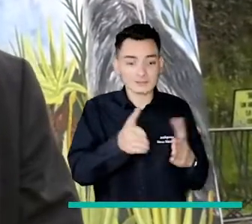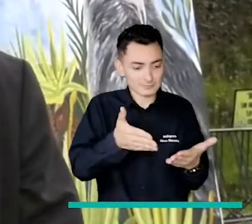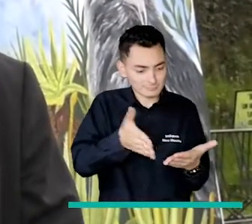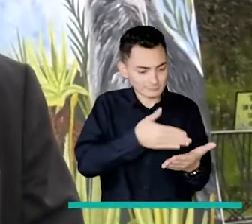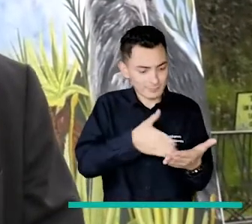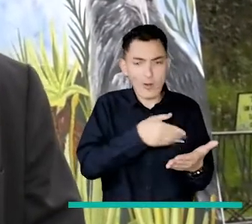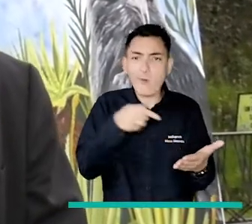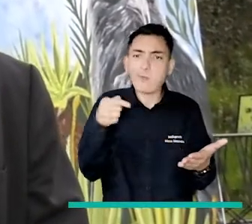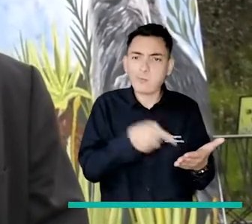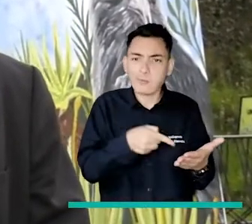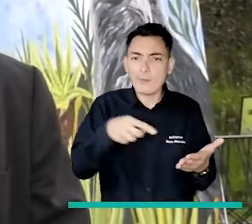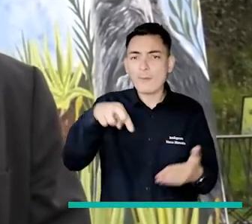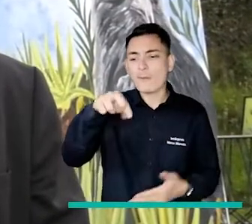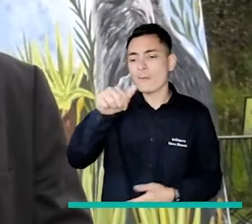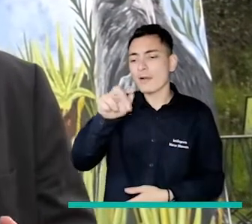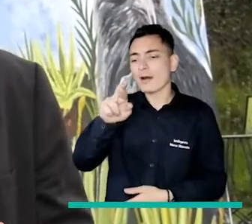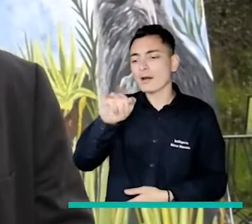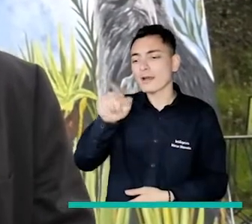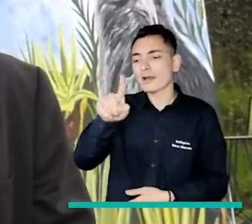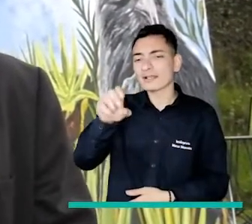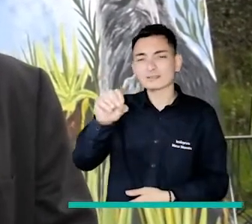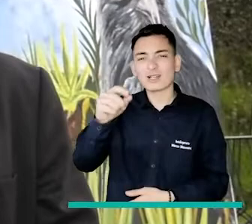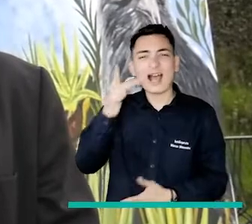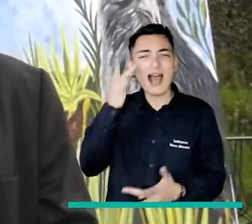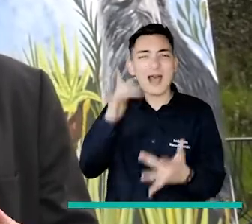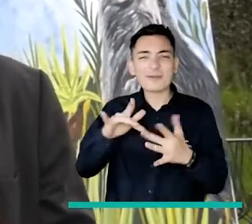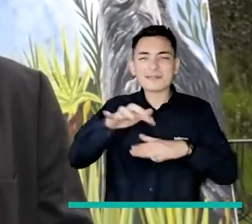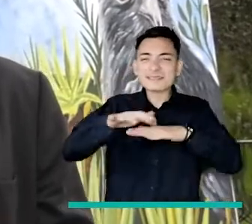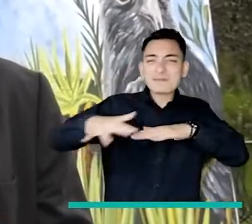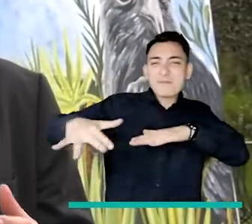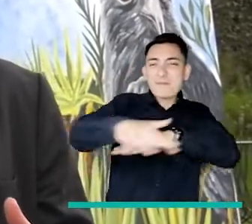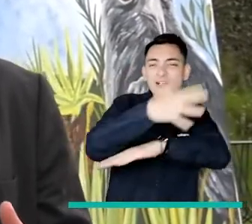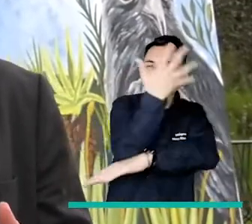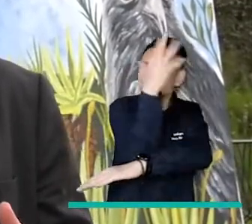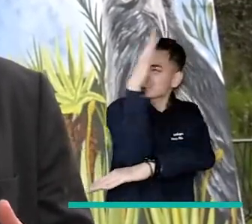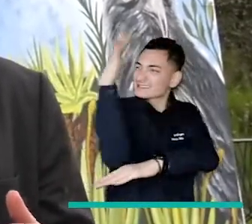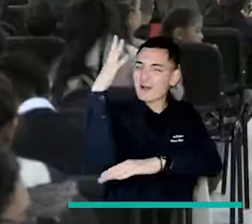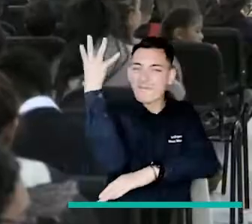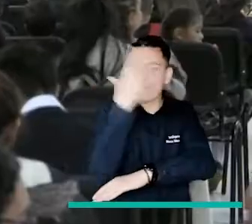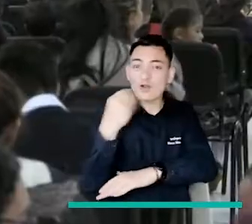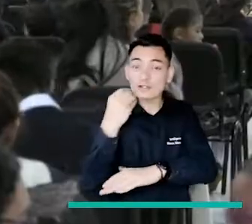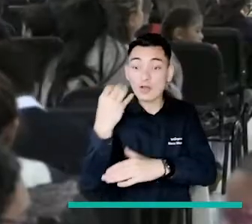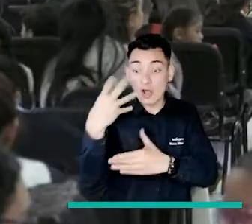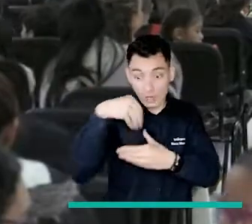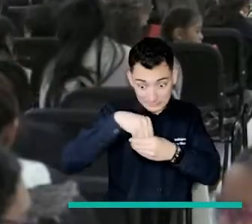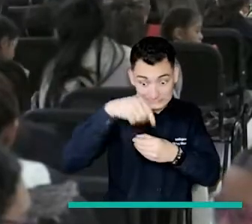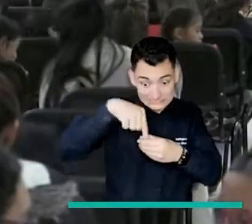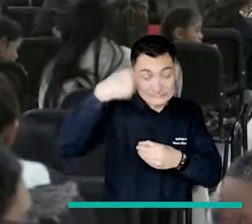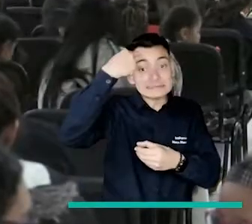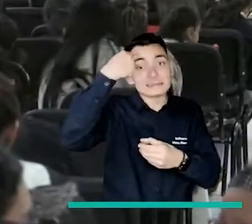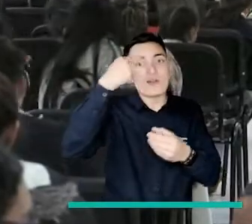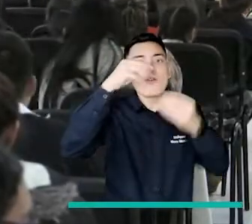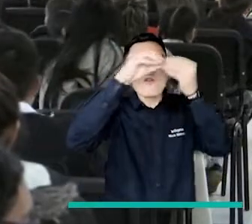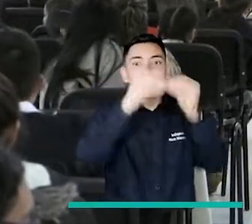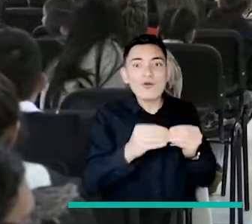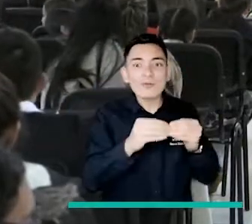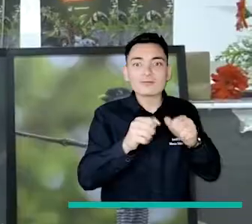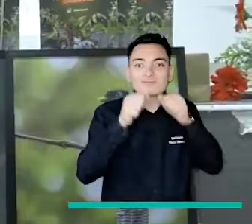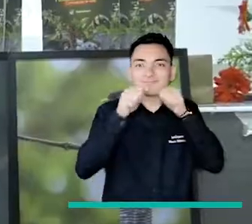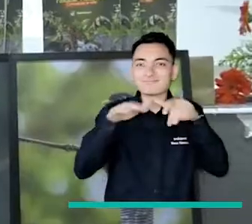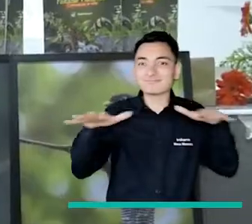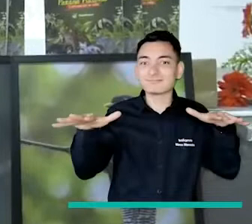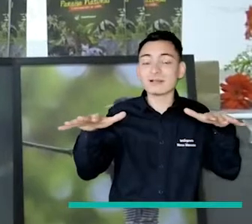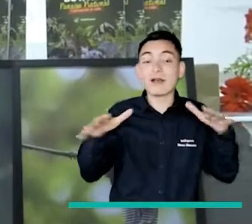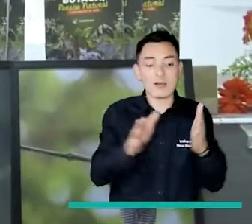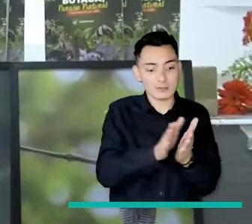lanzamiento de la cartilla paraíso natural es supremamente valioso no solamente por el contenido temático que pueda llegar a